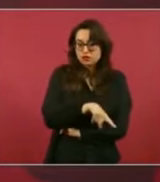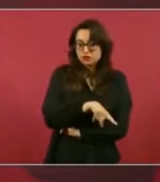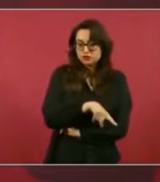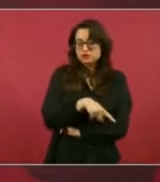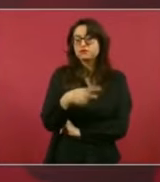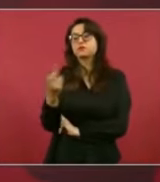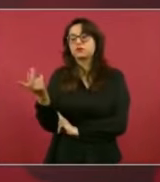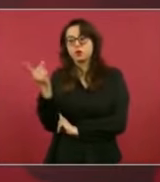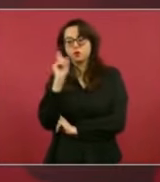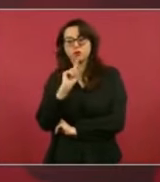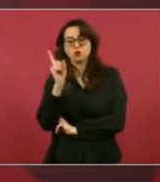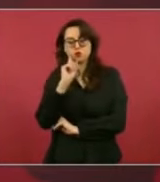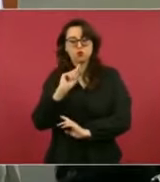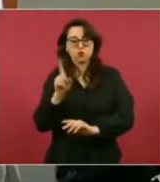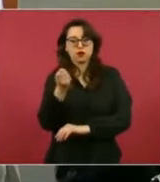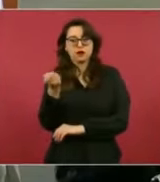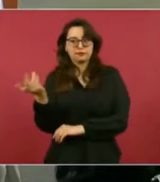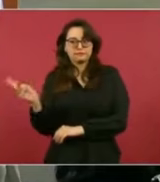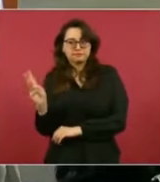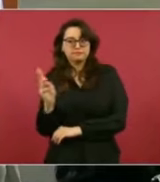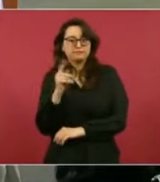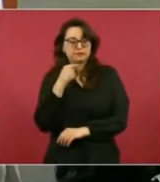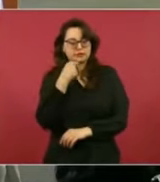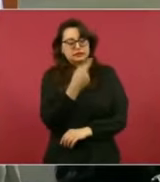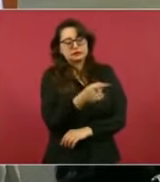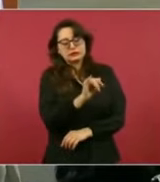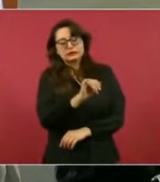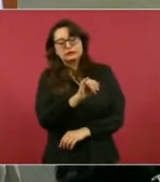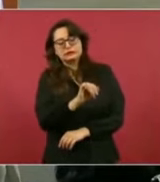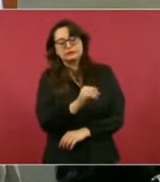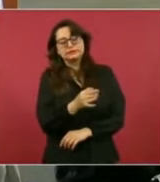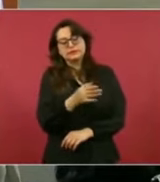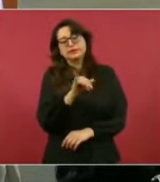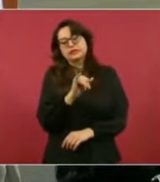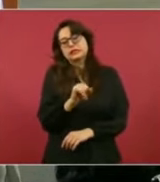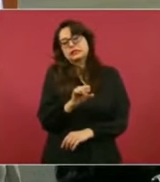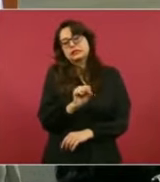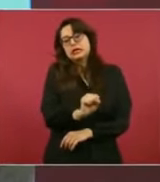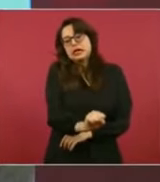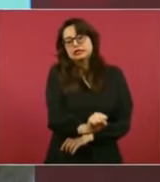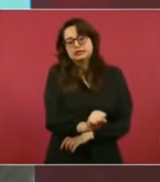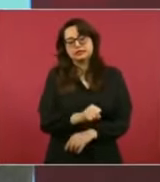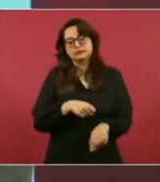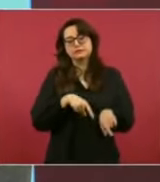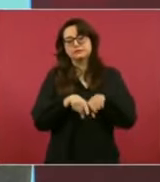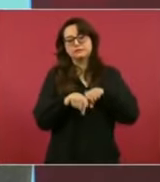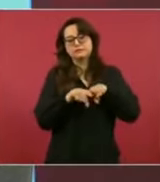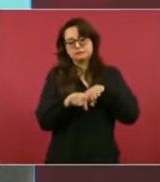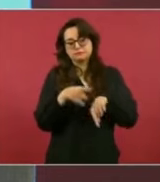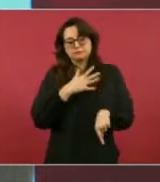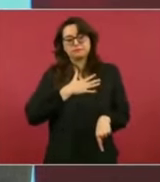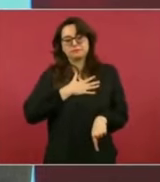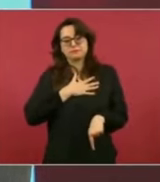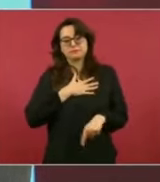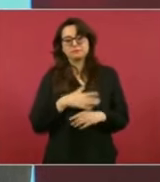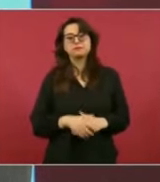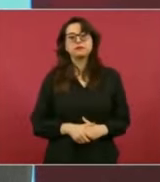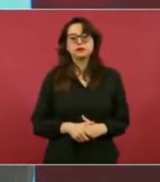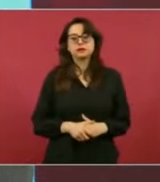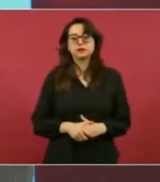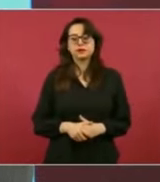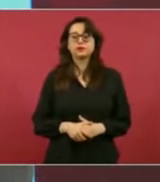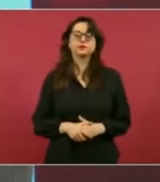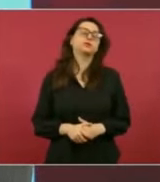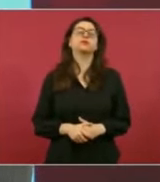colaboraron en ese propósito, pero sí ellas, una de ellas lo